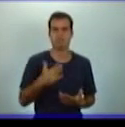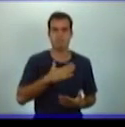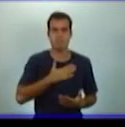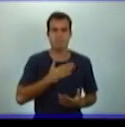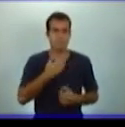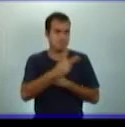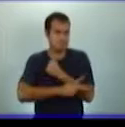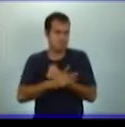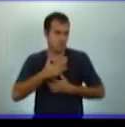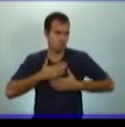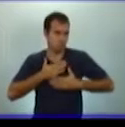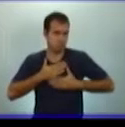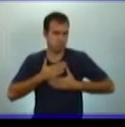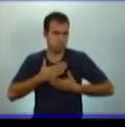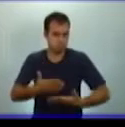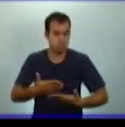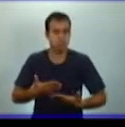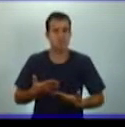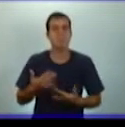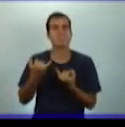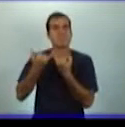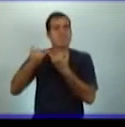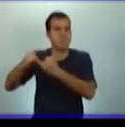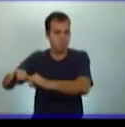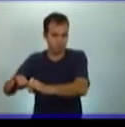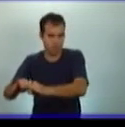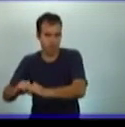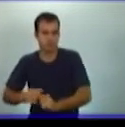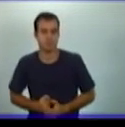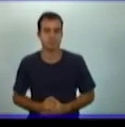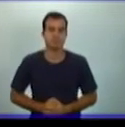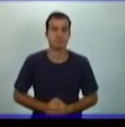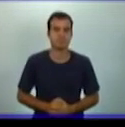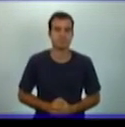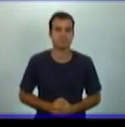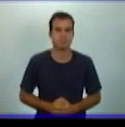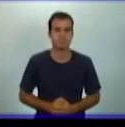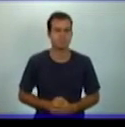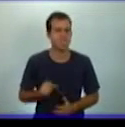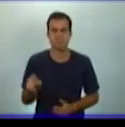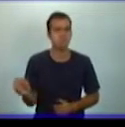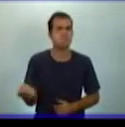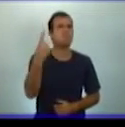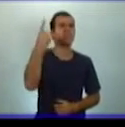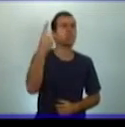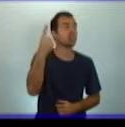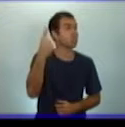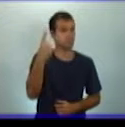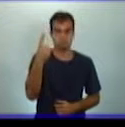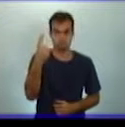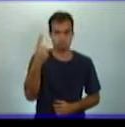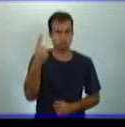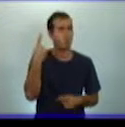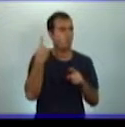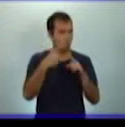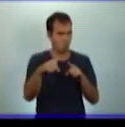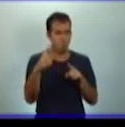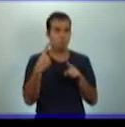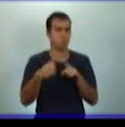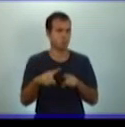y la independencia. ¿Son los únicos? No. Existen otros,